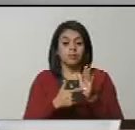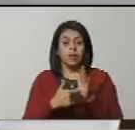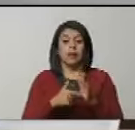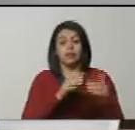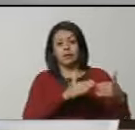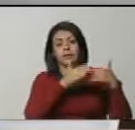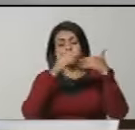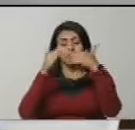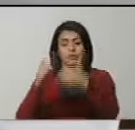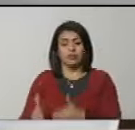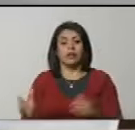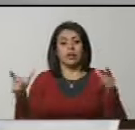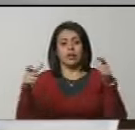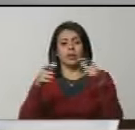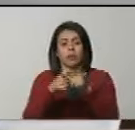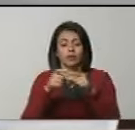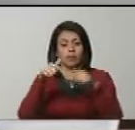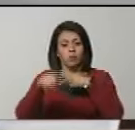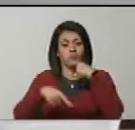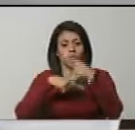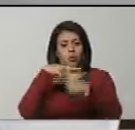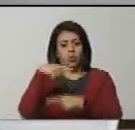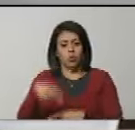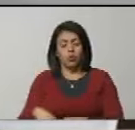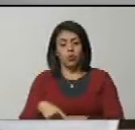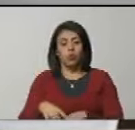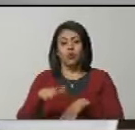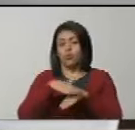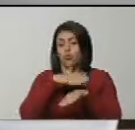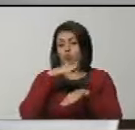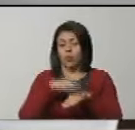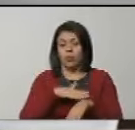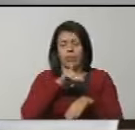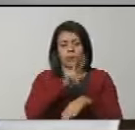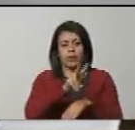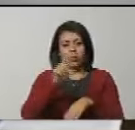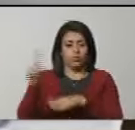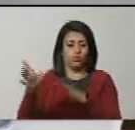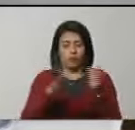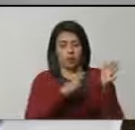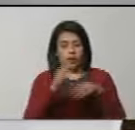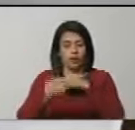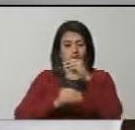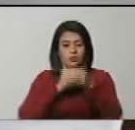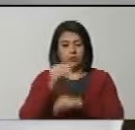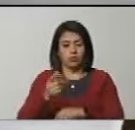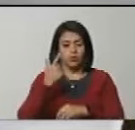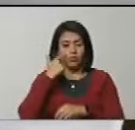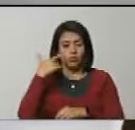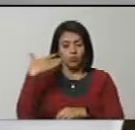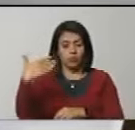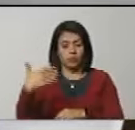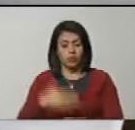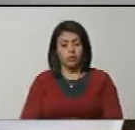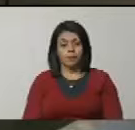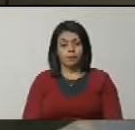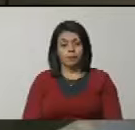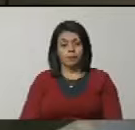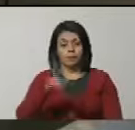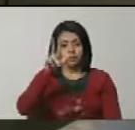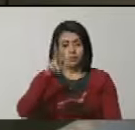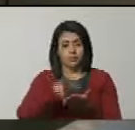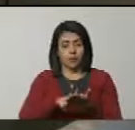para la sesión del próximo día jueves 21 de marzo, síguense manifestarlo con la señal de costumbre.